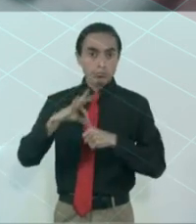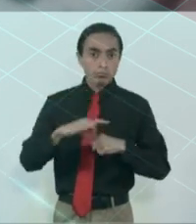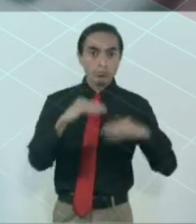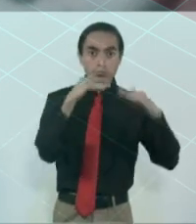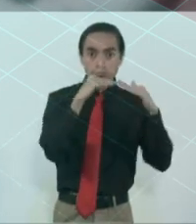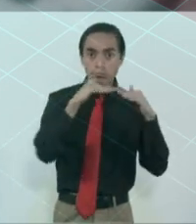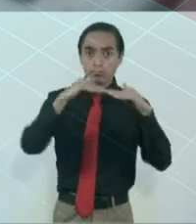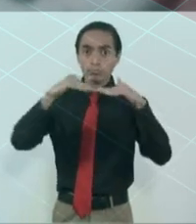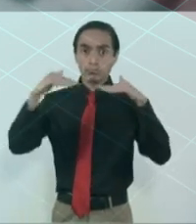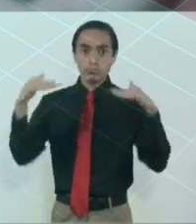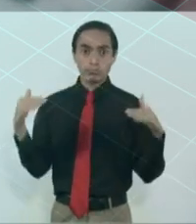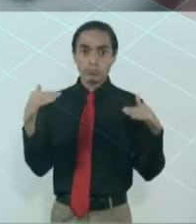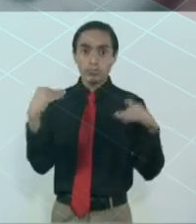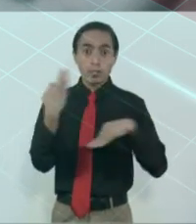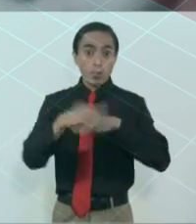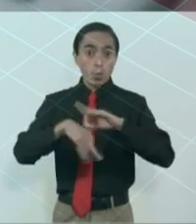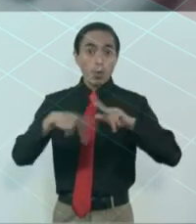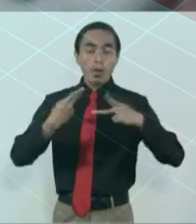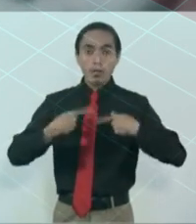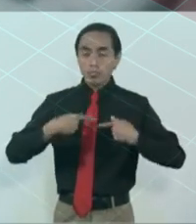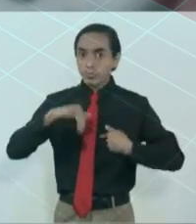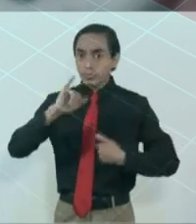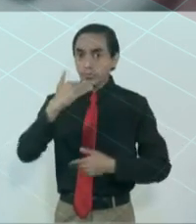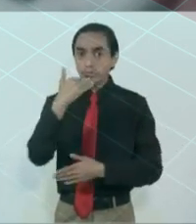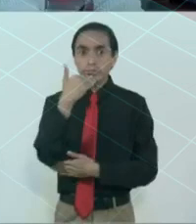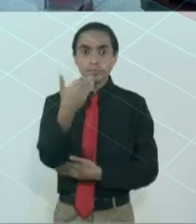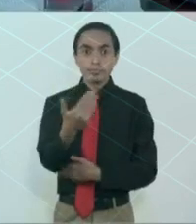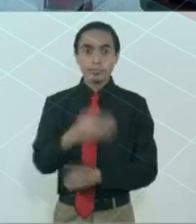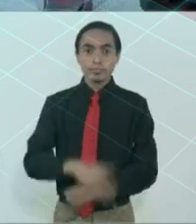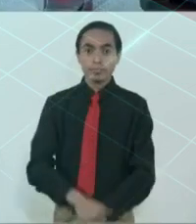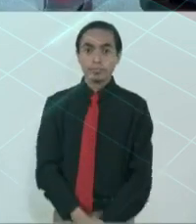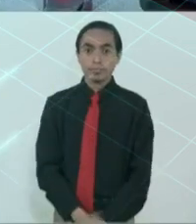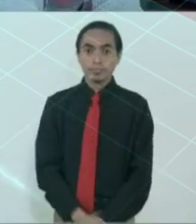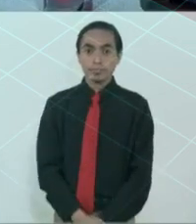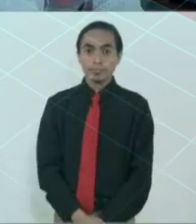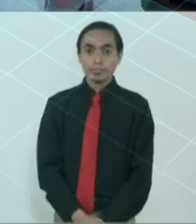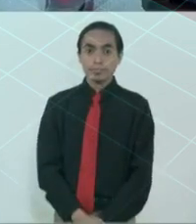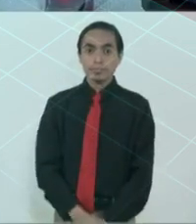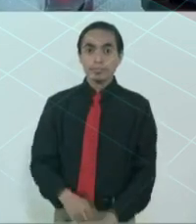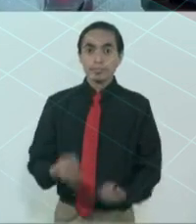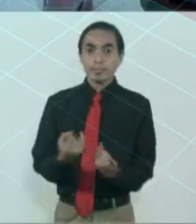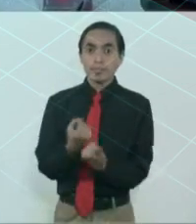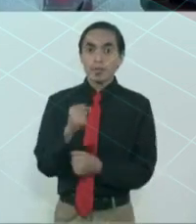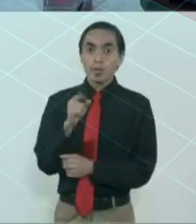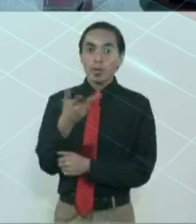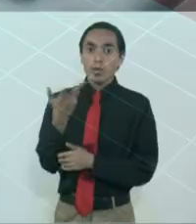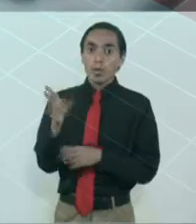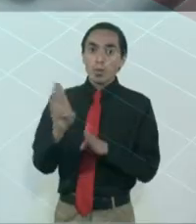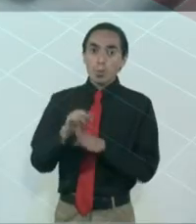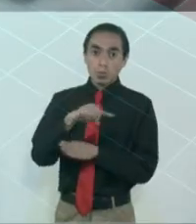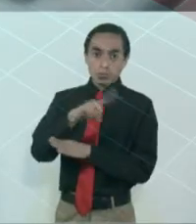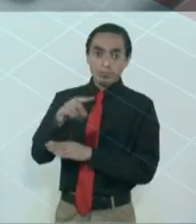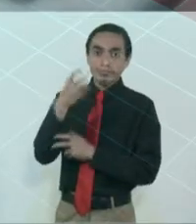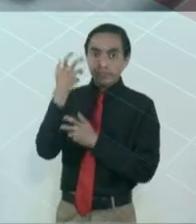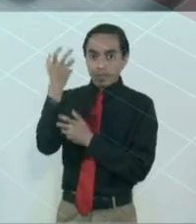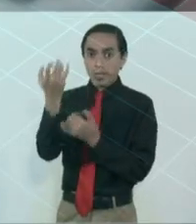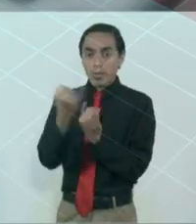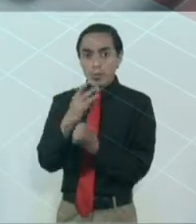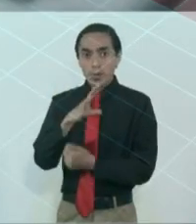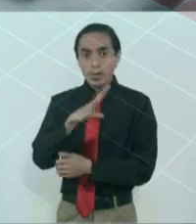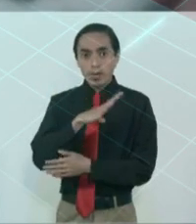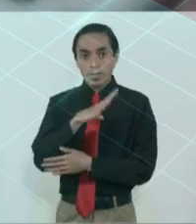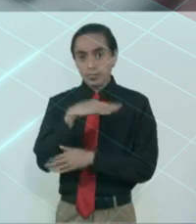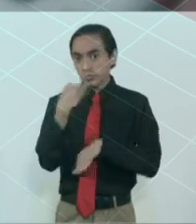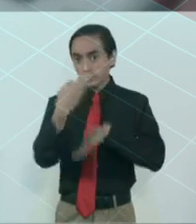seamos ciudadanos de primera. Nuestra esperanza, al igual que las suyas, estoy